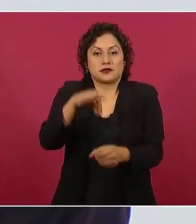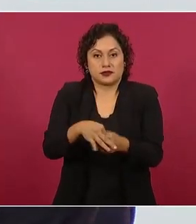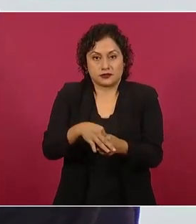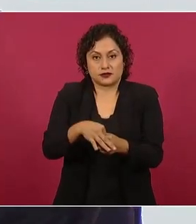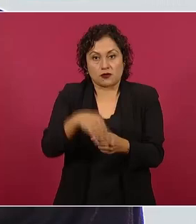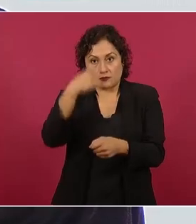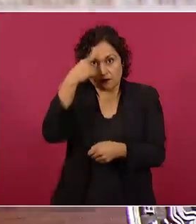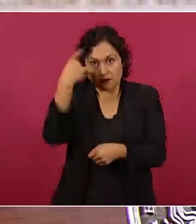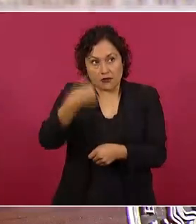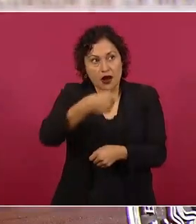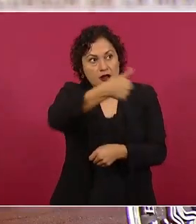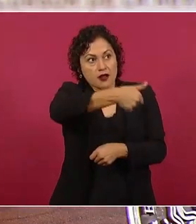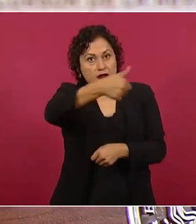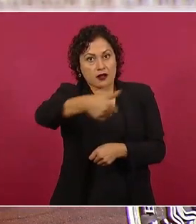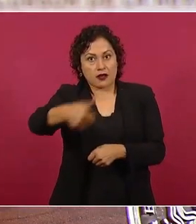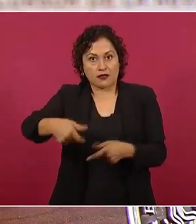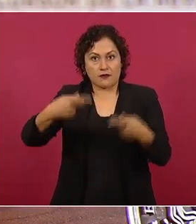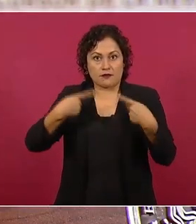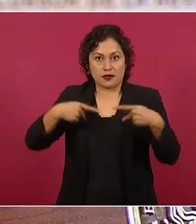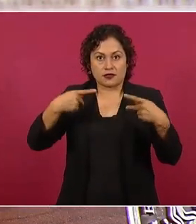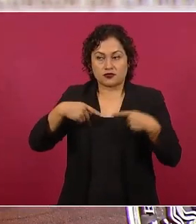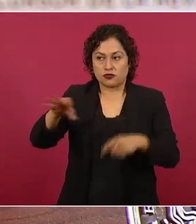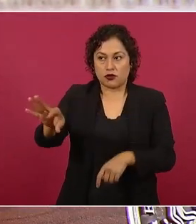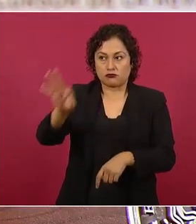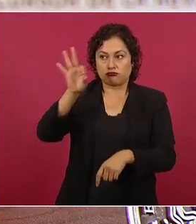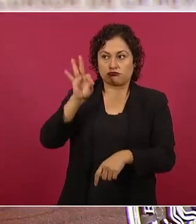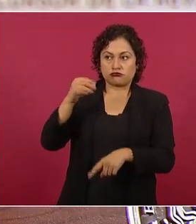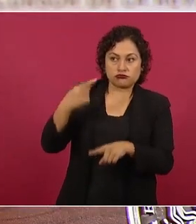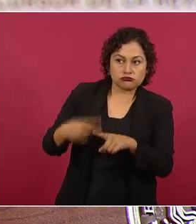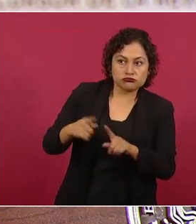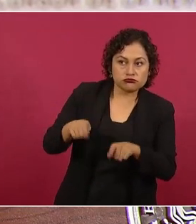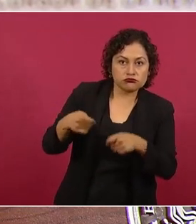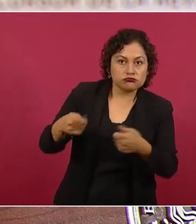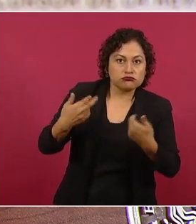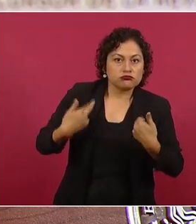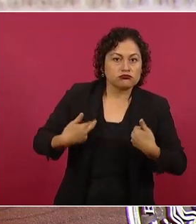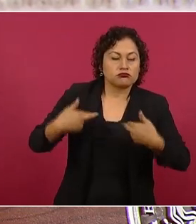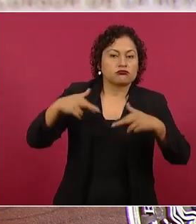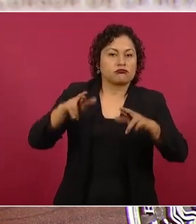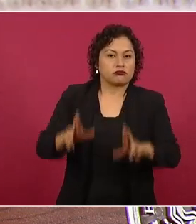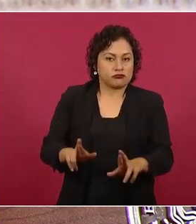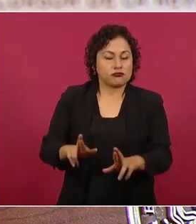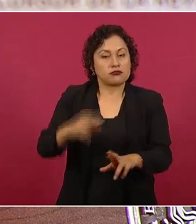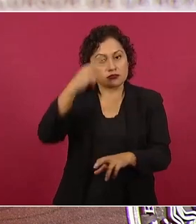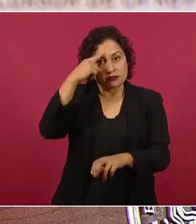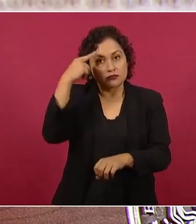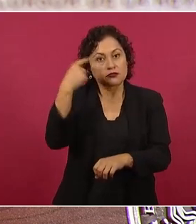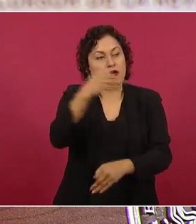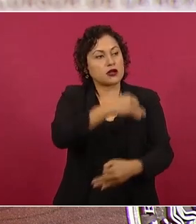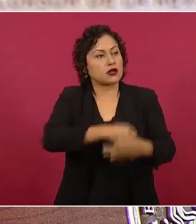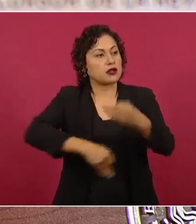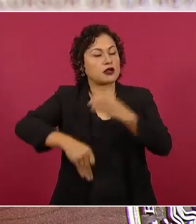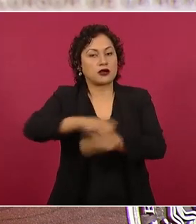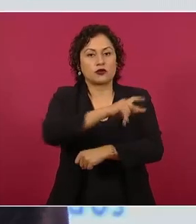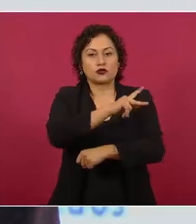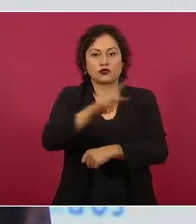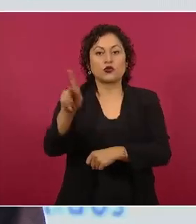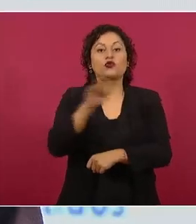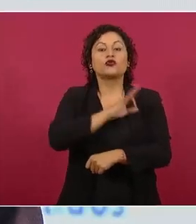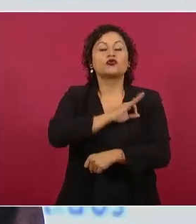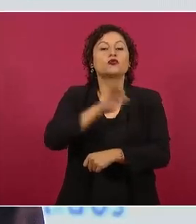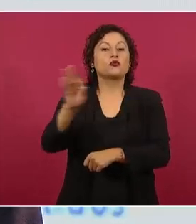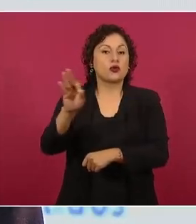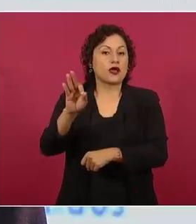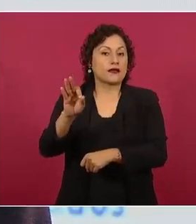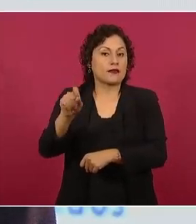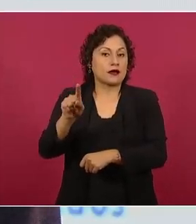directos y todos los votos válidos se vean representados en los órganos colegiados